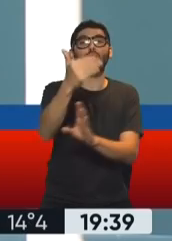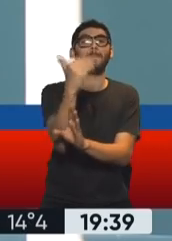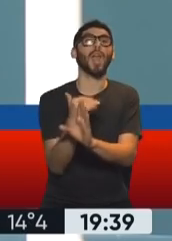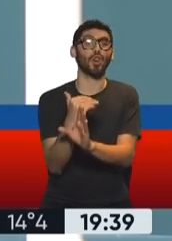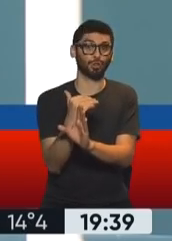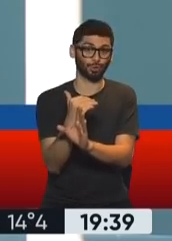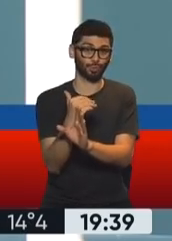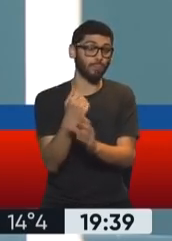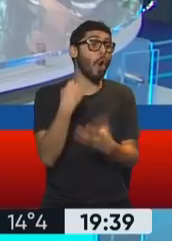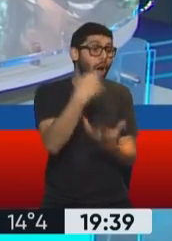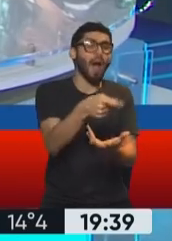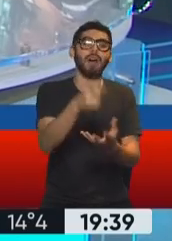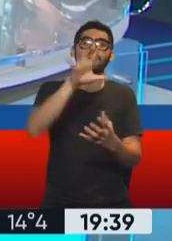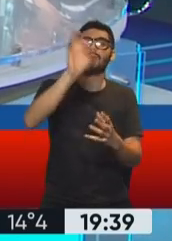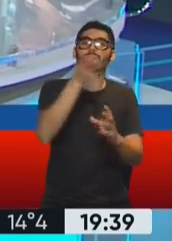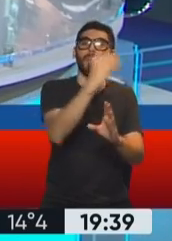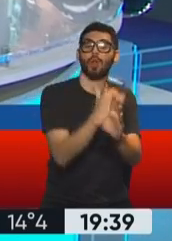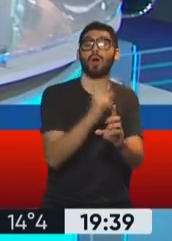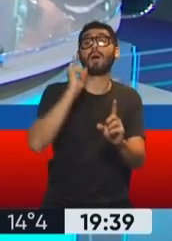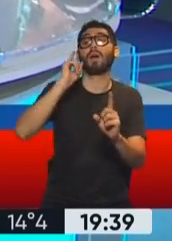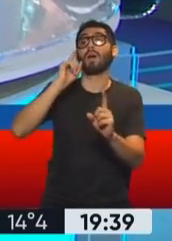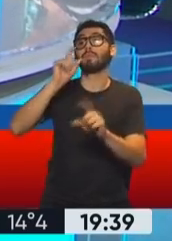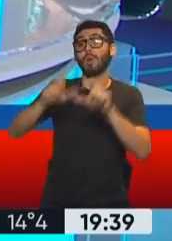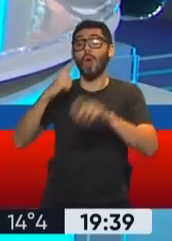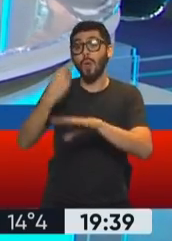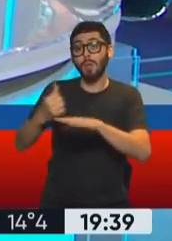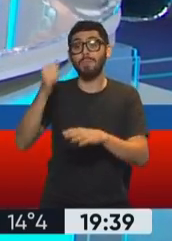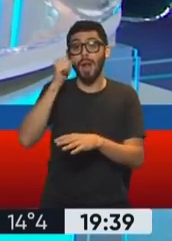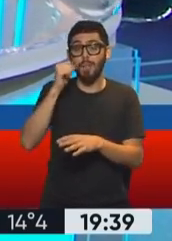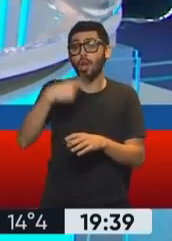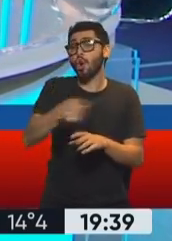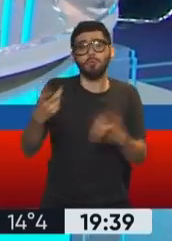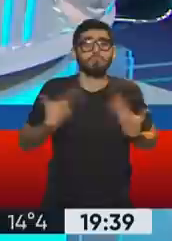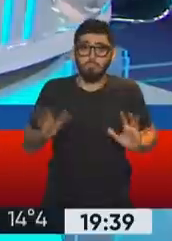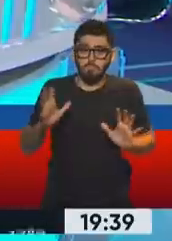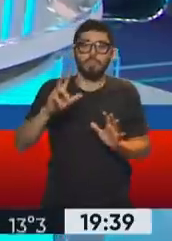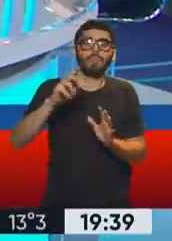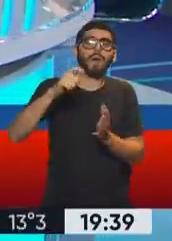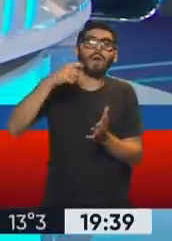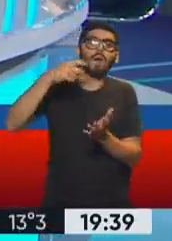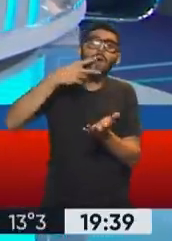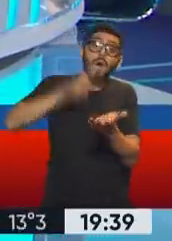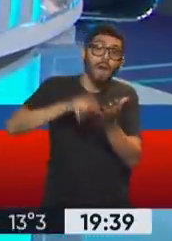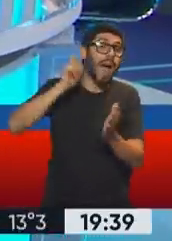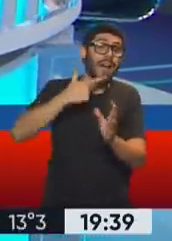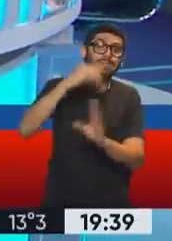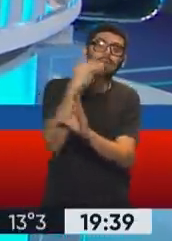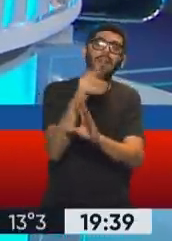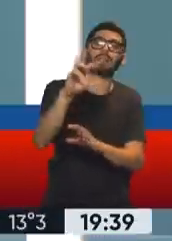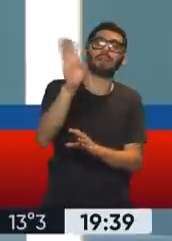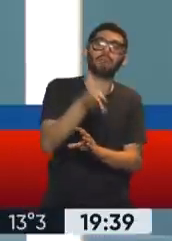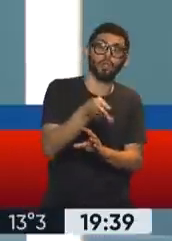la factura. Y el resto de los ciudadanos de Mar del Plata tienen la posibilidad de pagar 30% menos Mar del Plata y otros